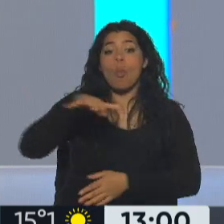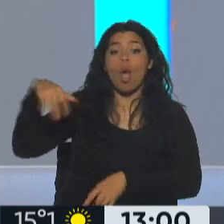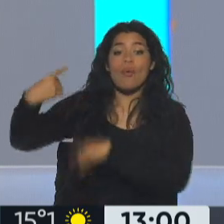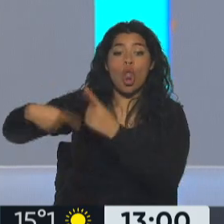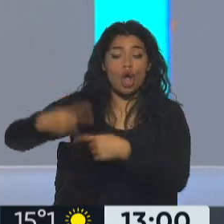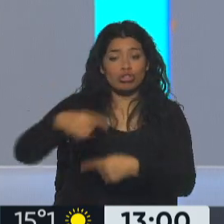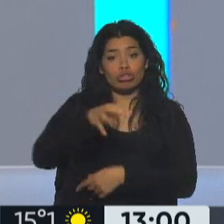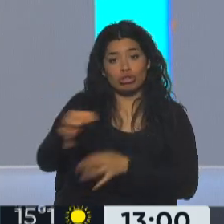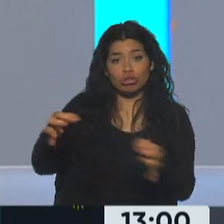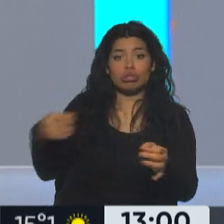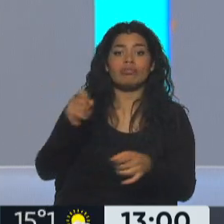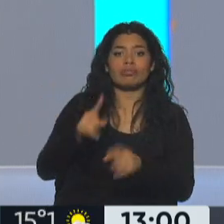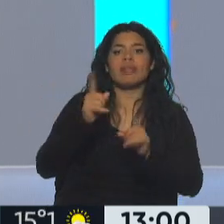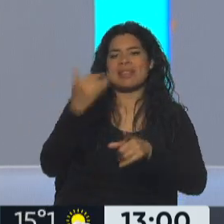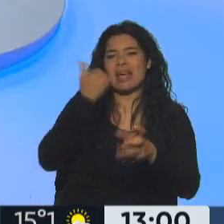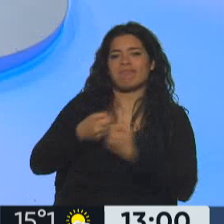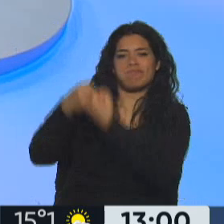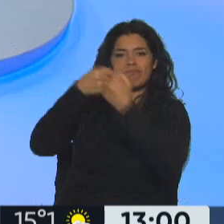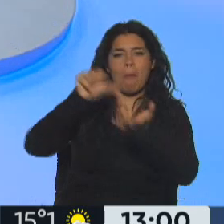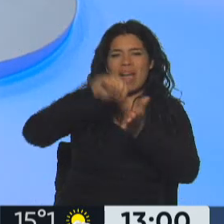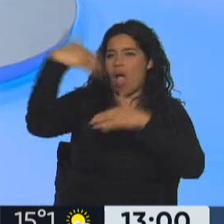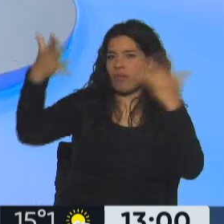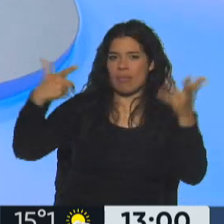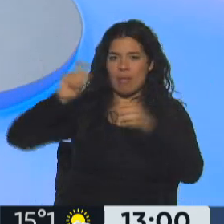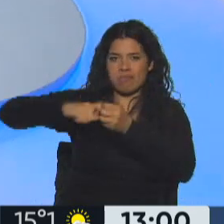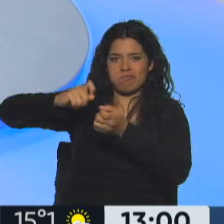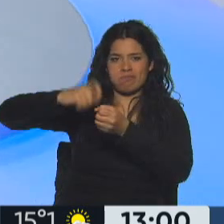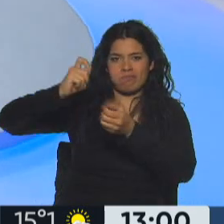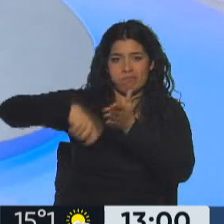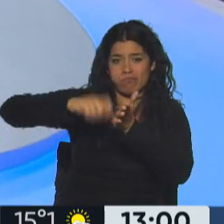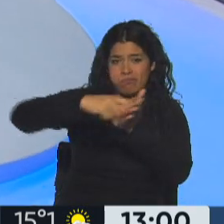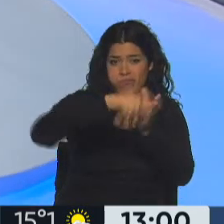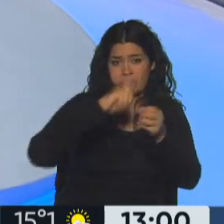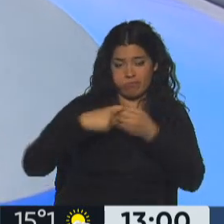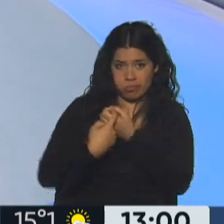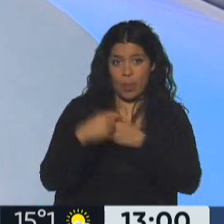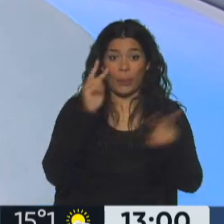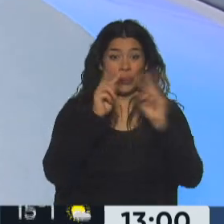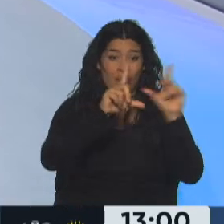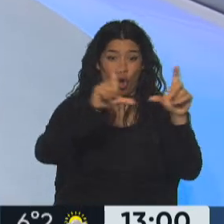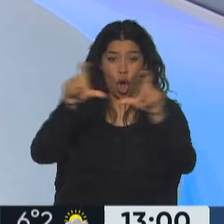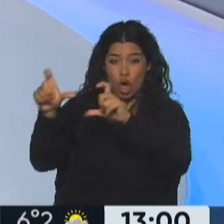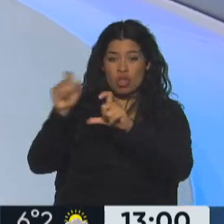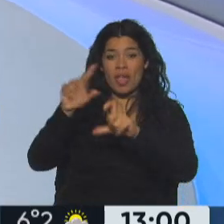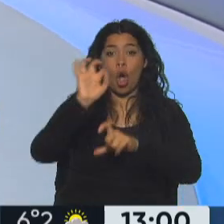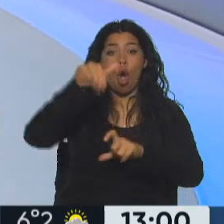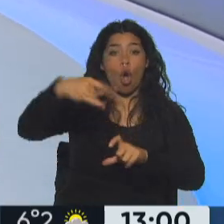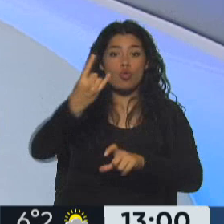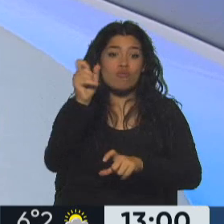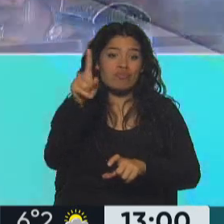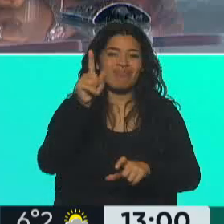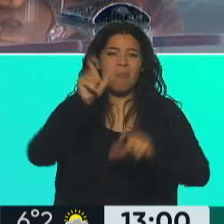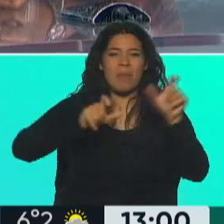plasmados en los tratados internacionales. Y vemos las imágenes de la participación de los pueblos indígenas en la ONU, año tras